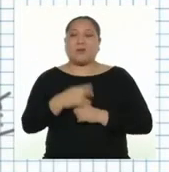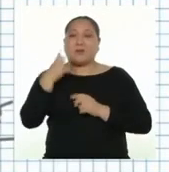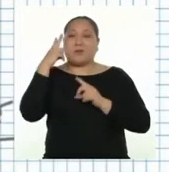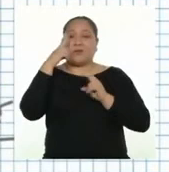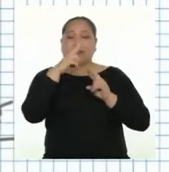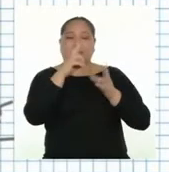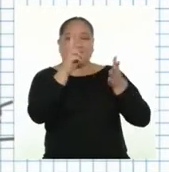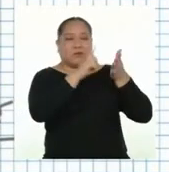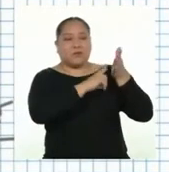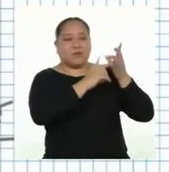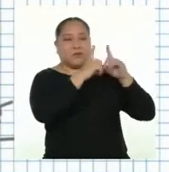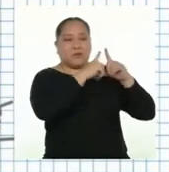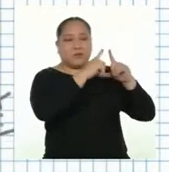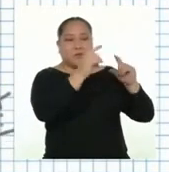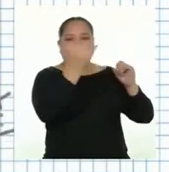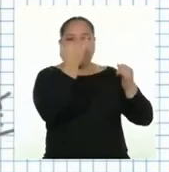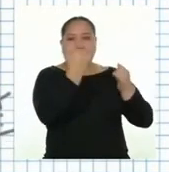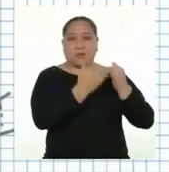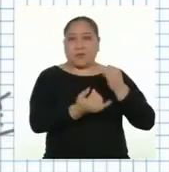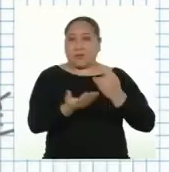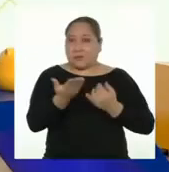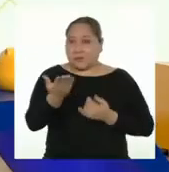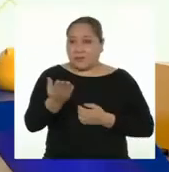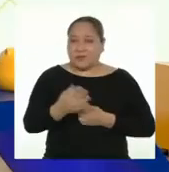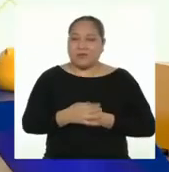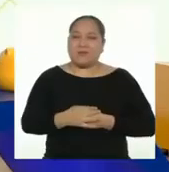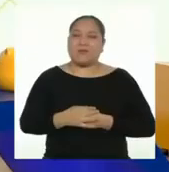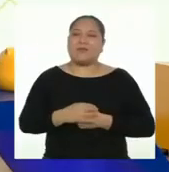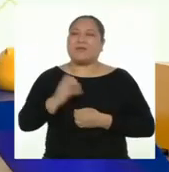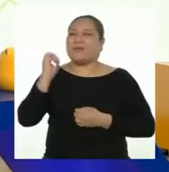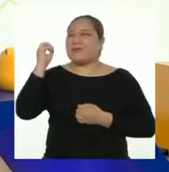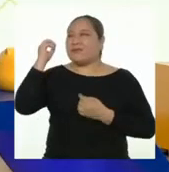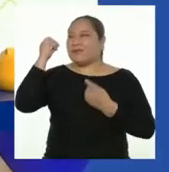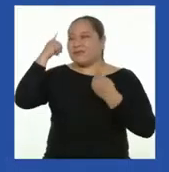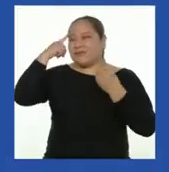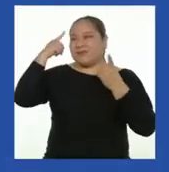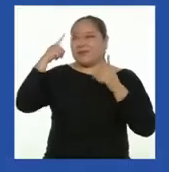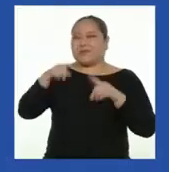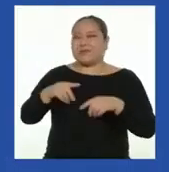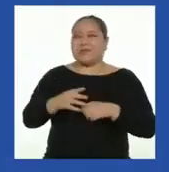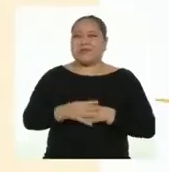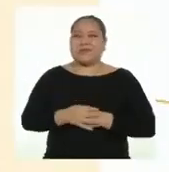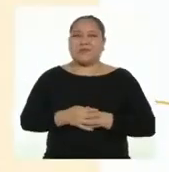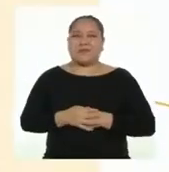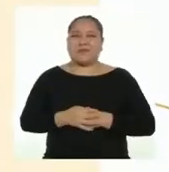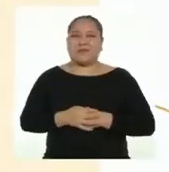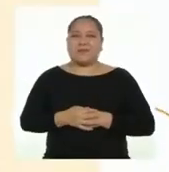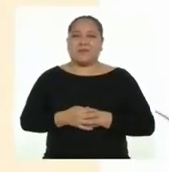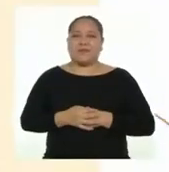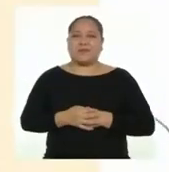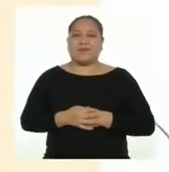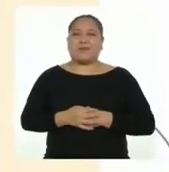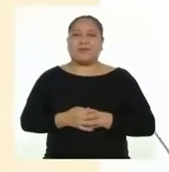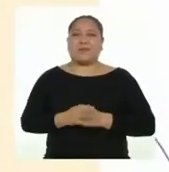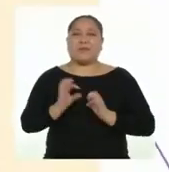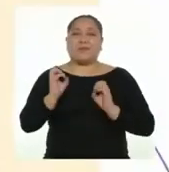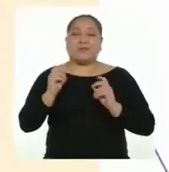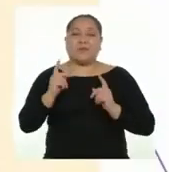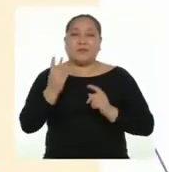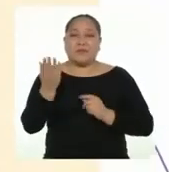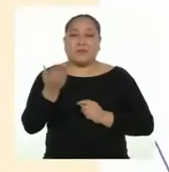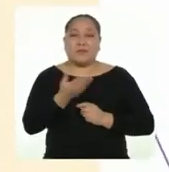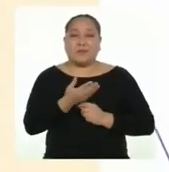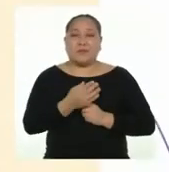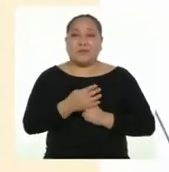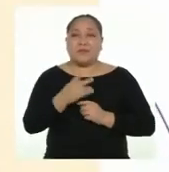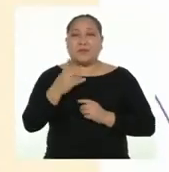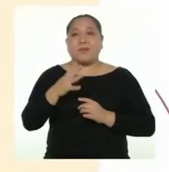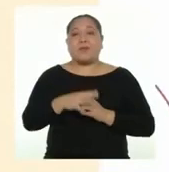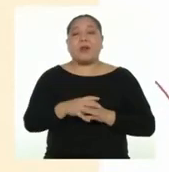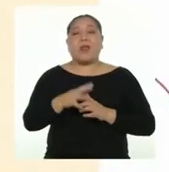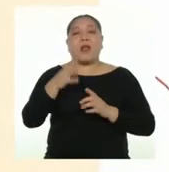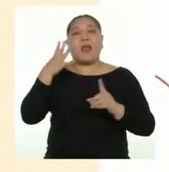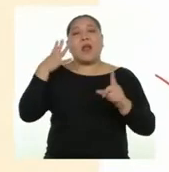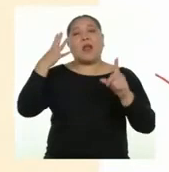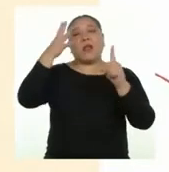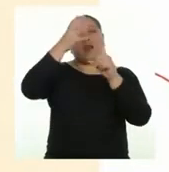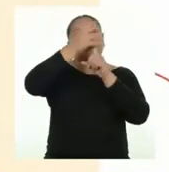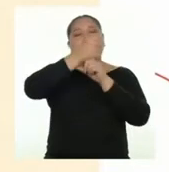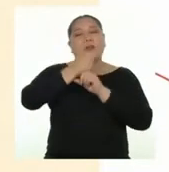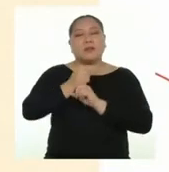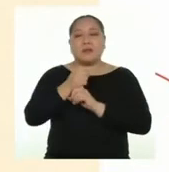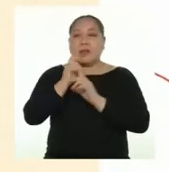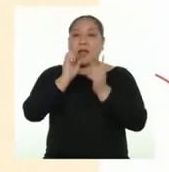leer el último párrafo de nuestro texto. ¿Te parece? De acuerdo, profesora. Muy bien. Para lograr cambios